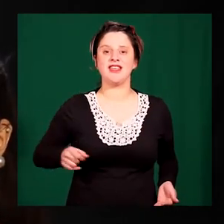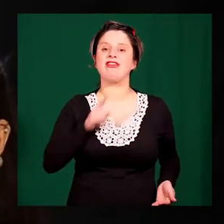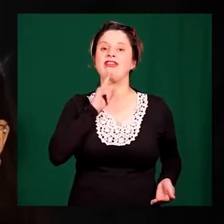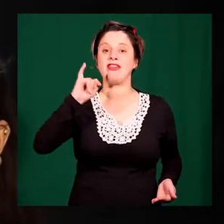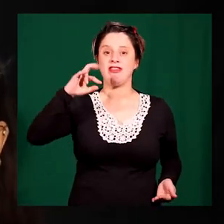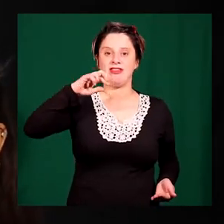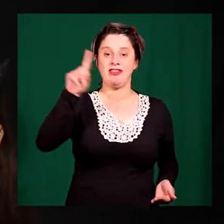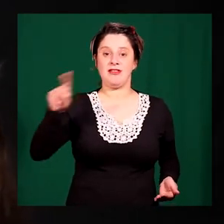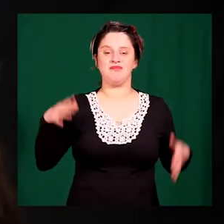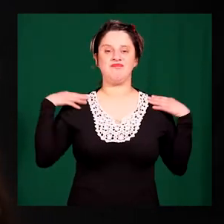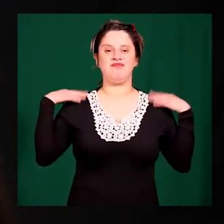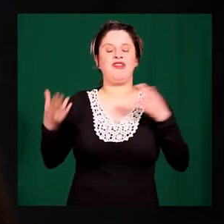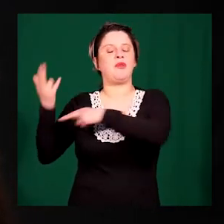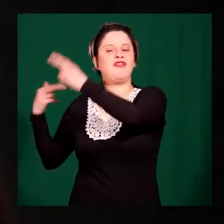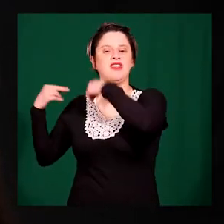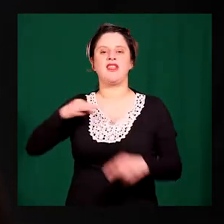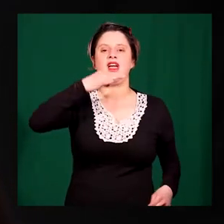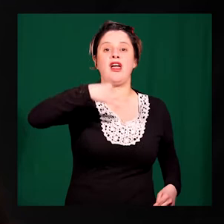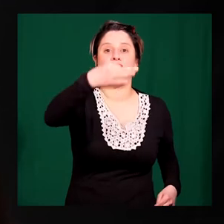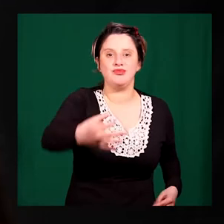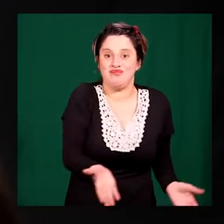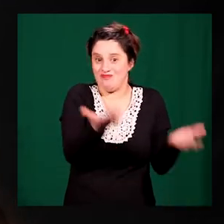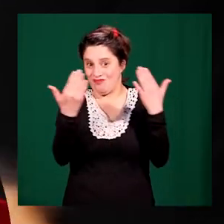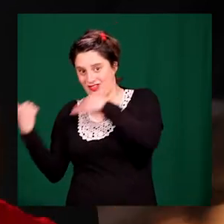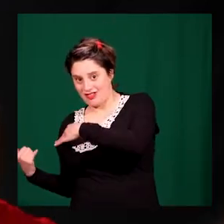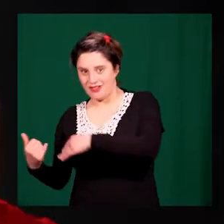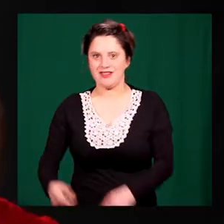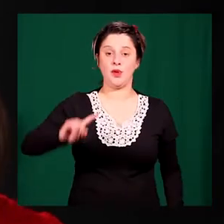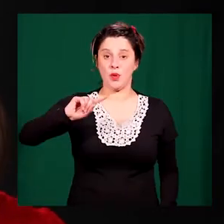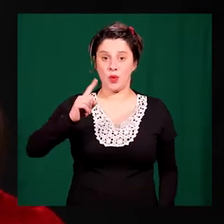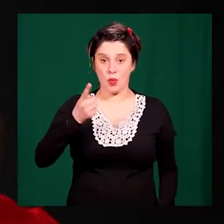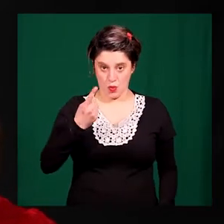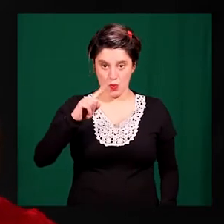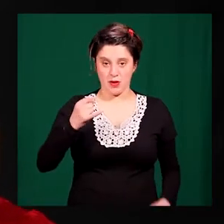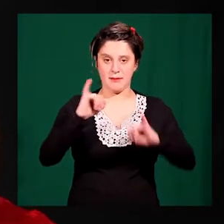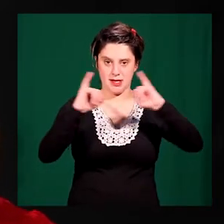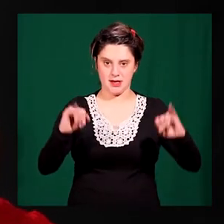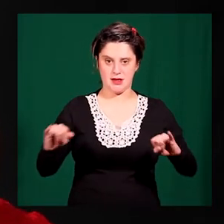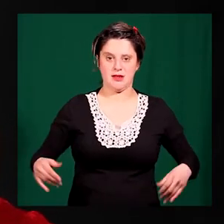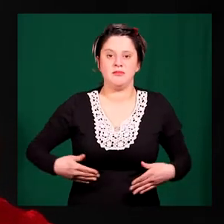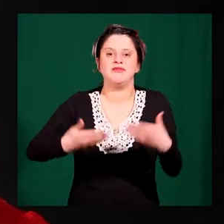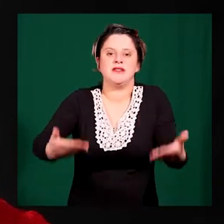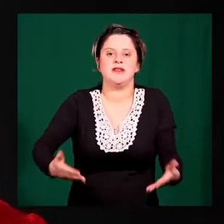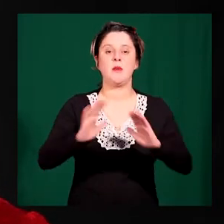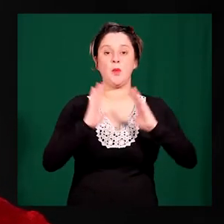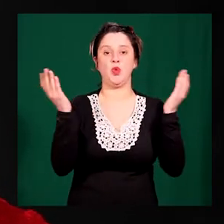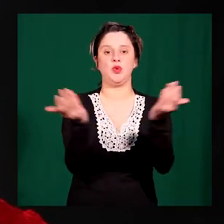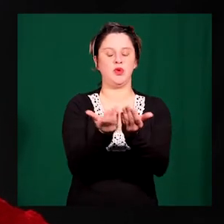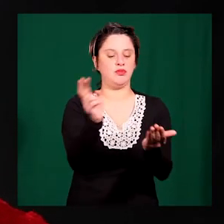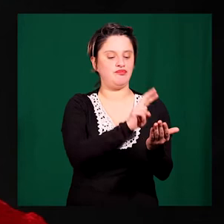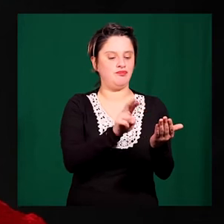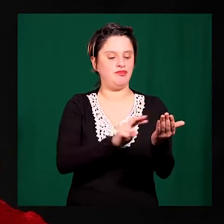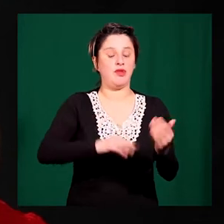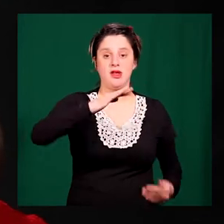tips prácticos provenientes de la narración oral. ¡Acompáñennos! Una manera de presentar el mundo lector a